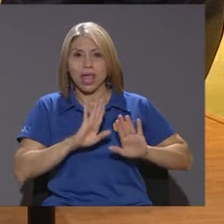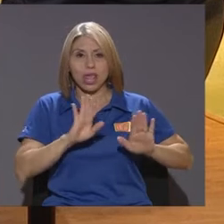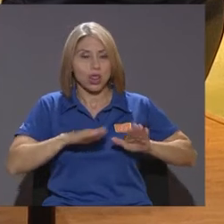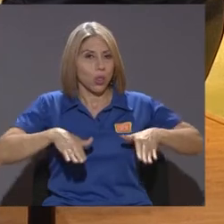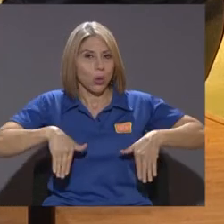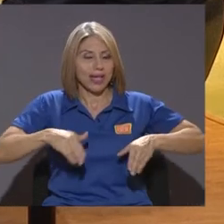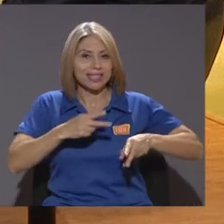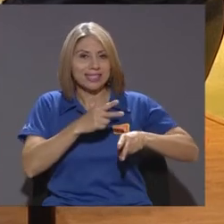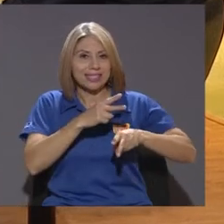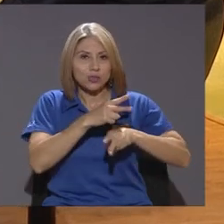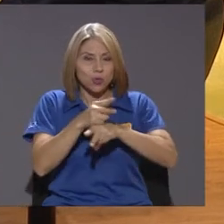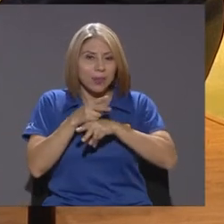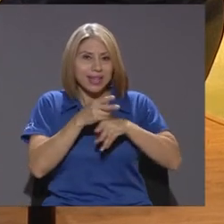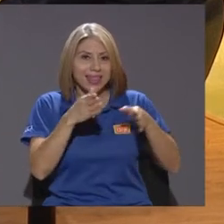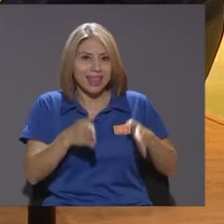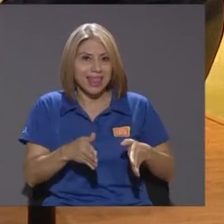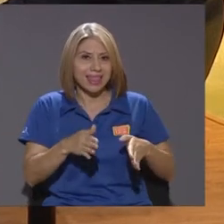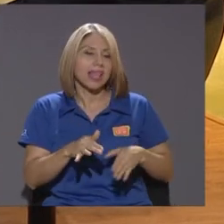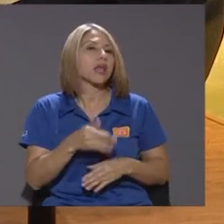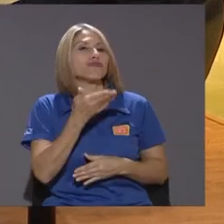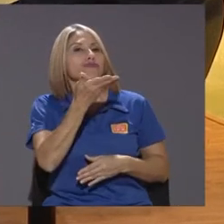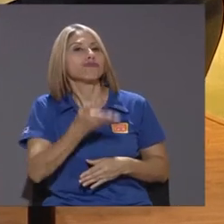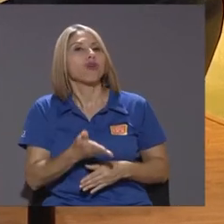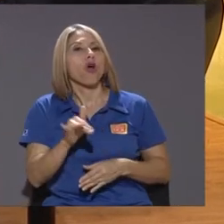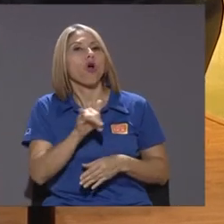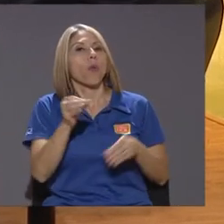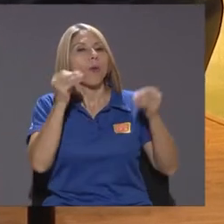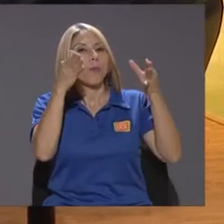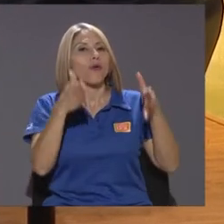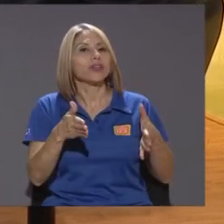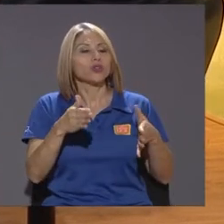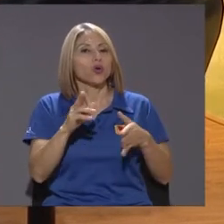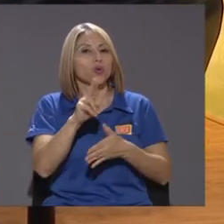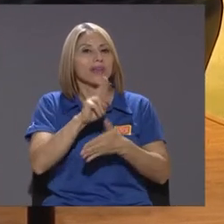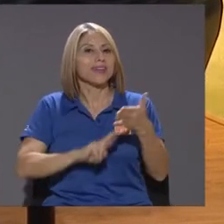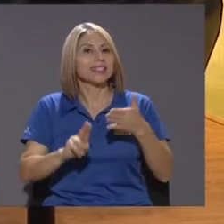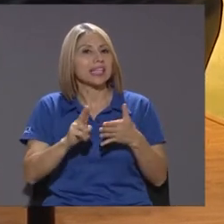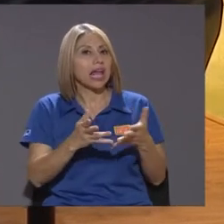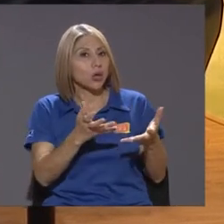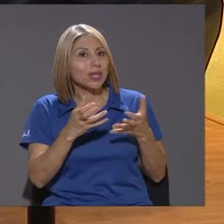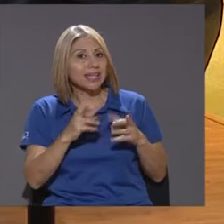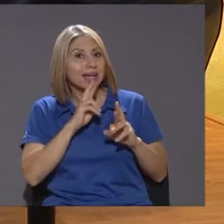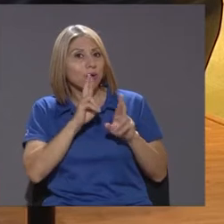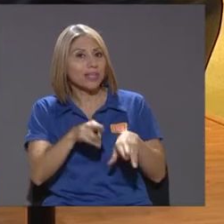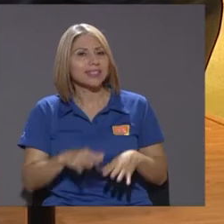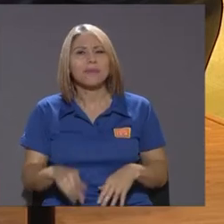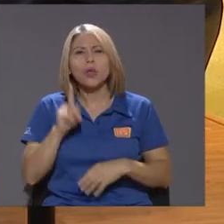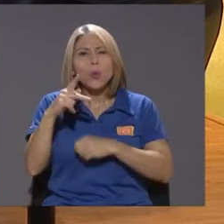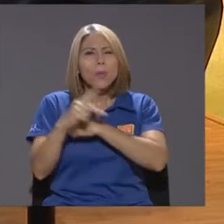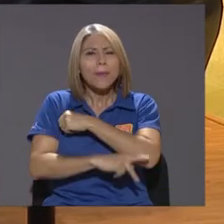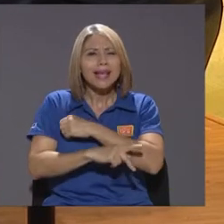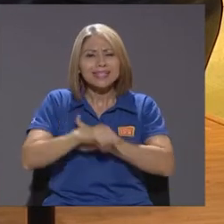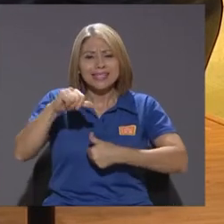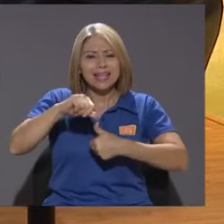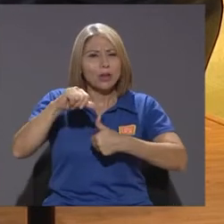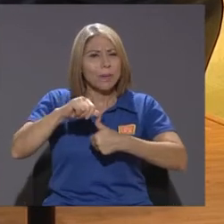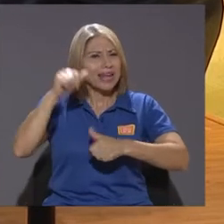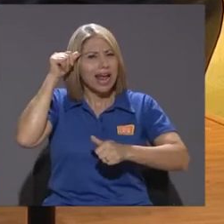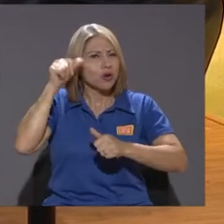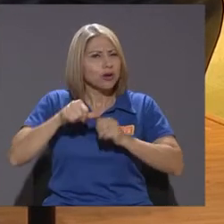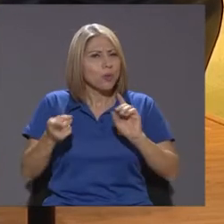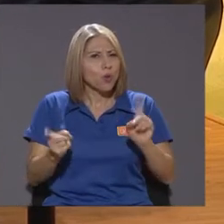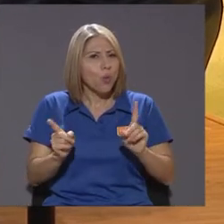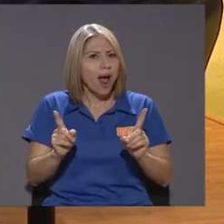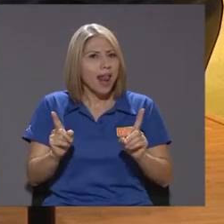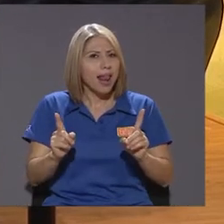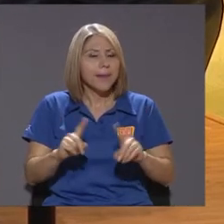como profesor universitario la quisiera contestar hay un país de Centroamérica no me acuerdo en este momento cuál es pero